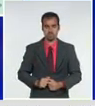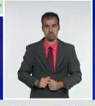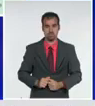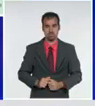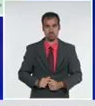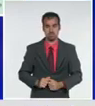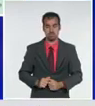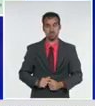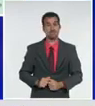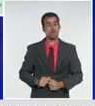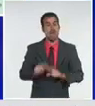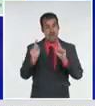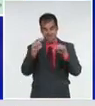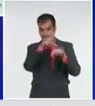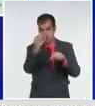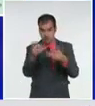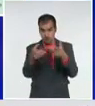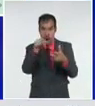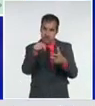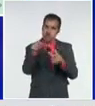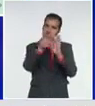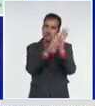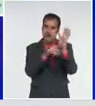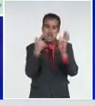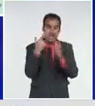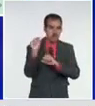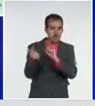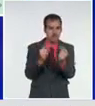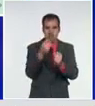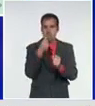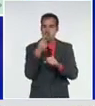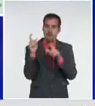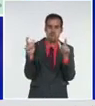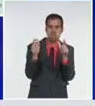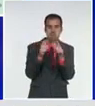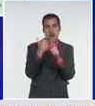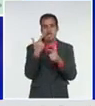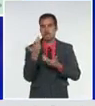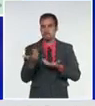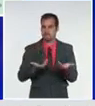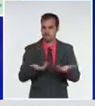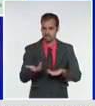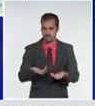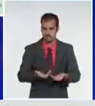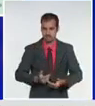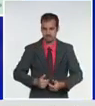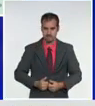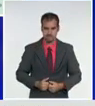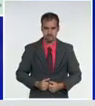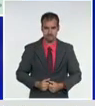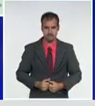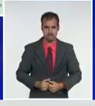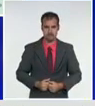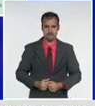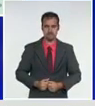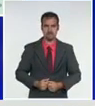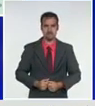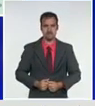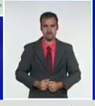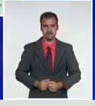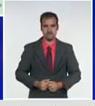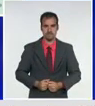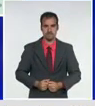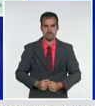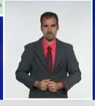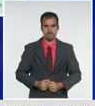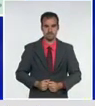para que realmente, el control epidemiológico, no se vaya, como lo han venido logrando, hasta este momento.